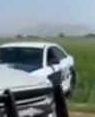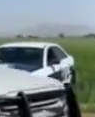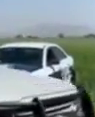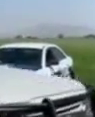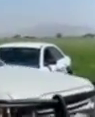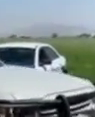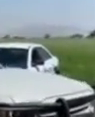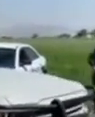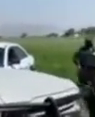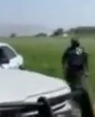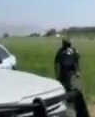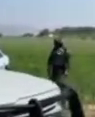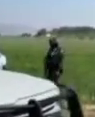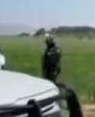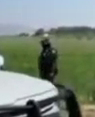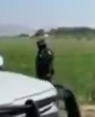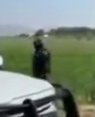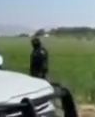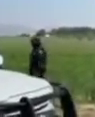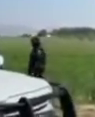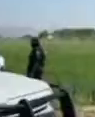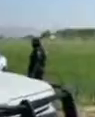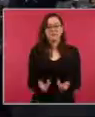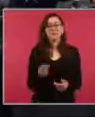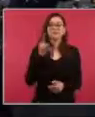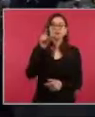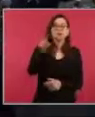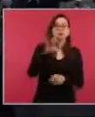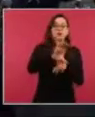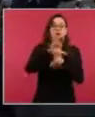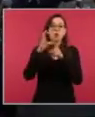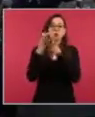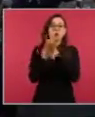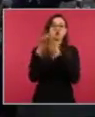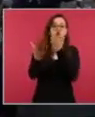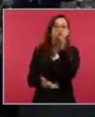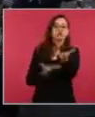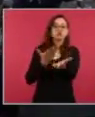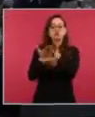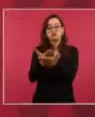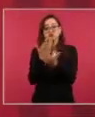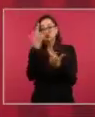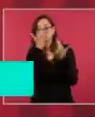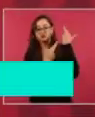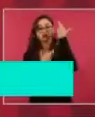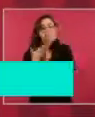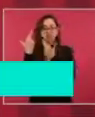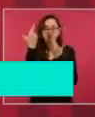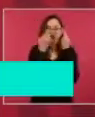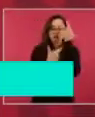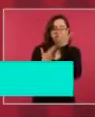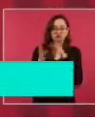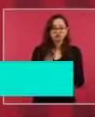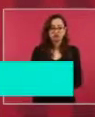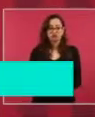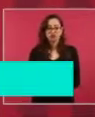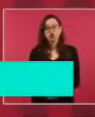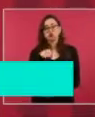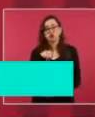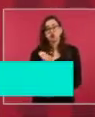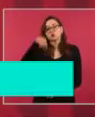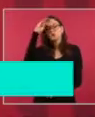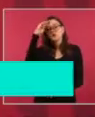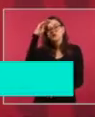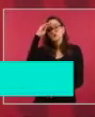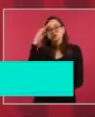para presentar el mecanismo de la consulta. Yo creo que es tan importante el tema